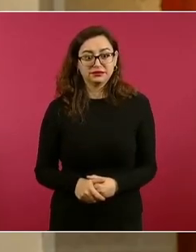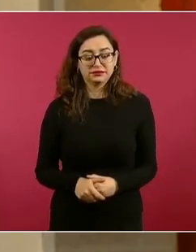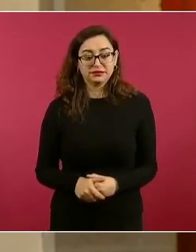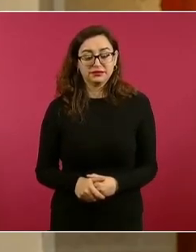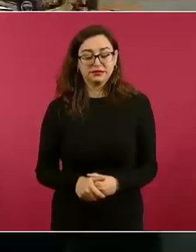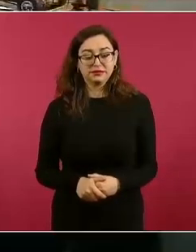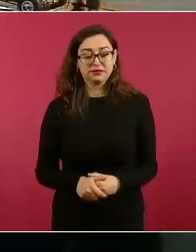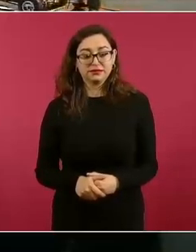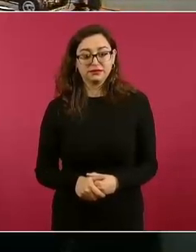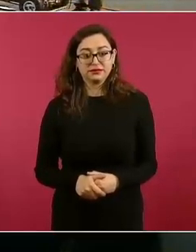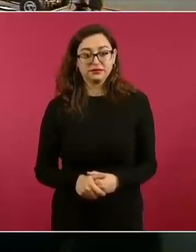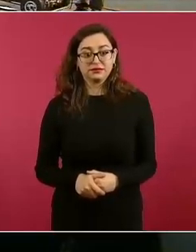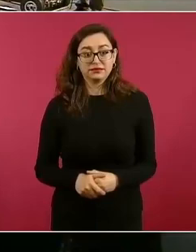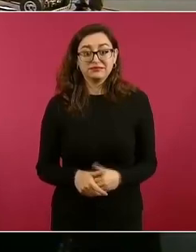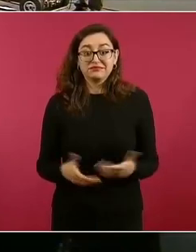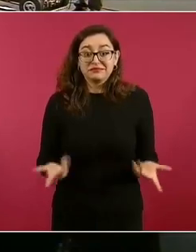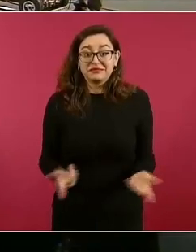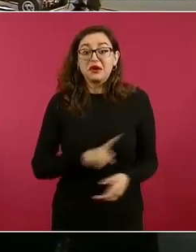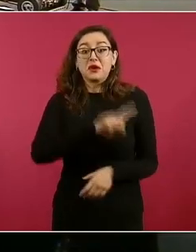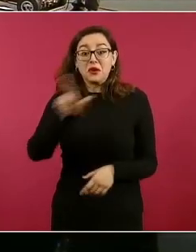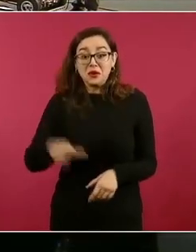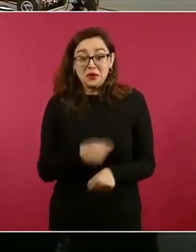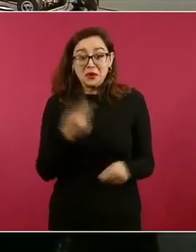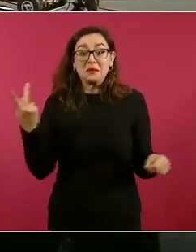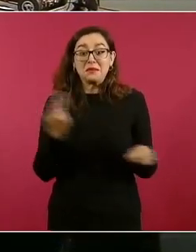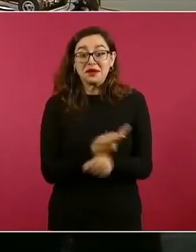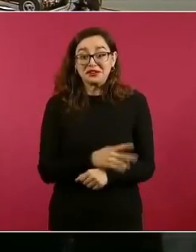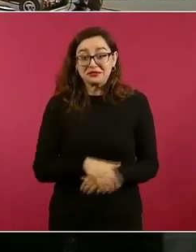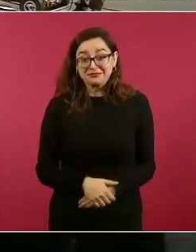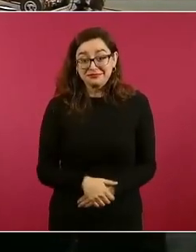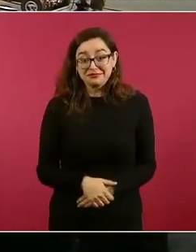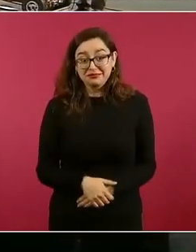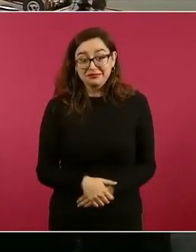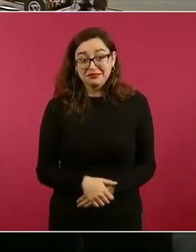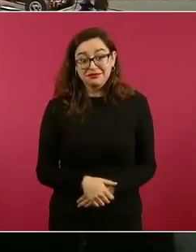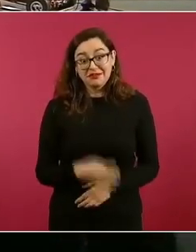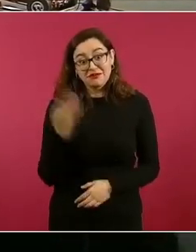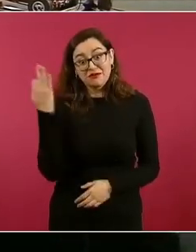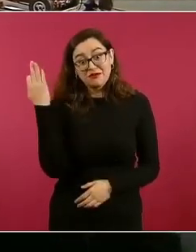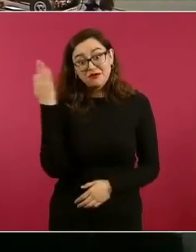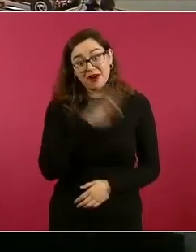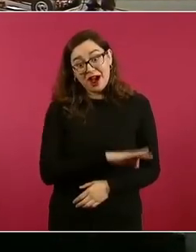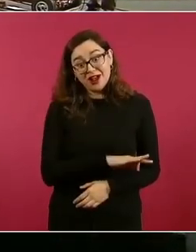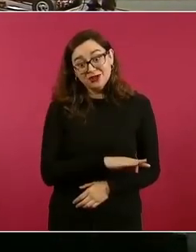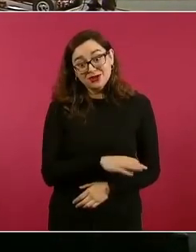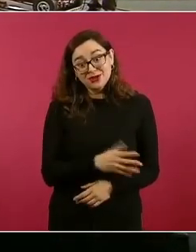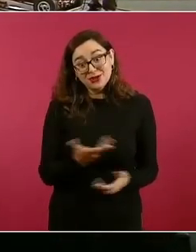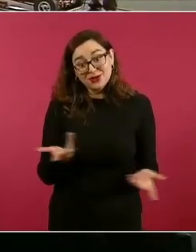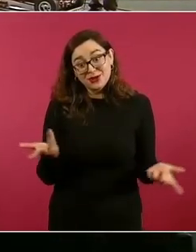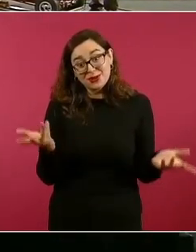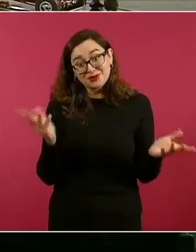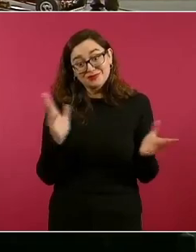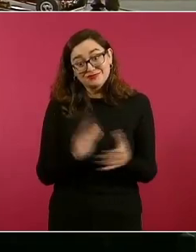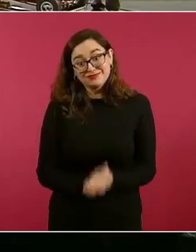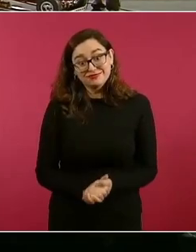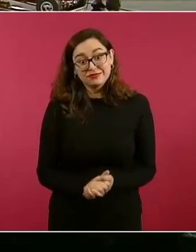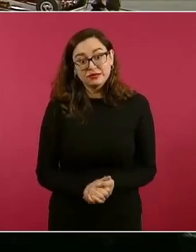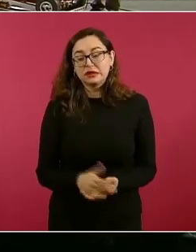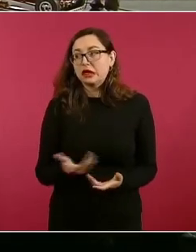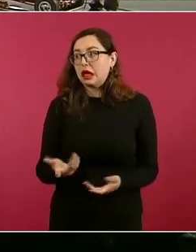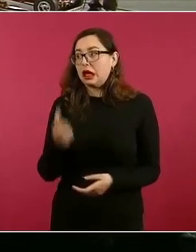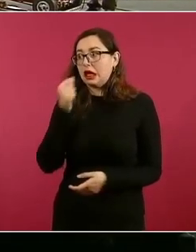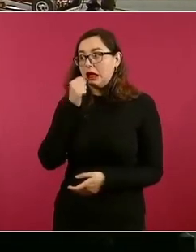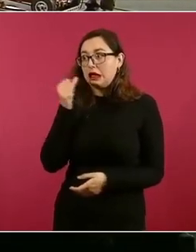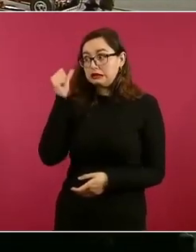resulta que son falsos. ¿Ayer le dijo el embajador sobre este tema que son falsos? ¿Le